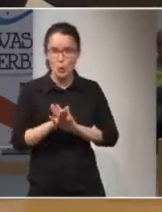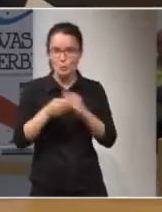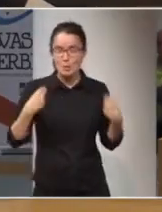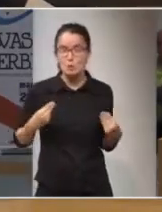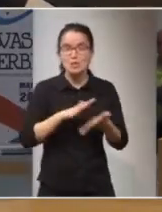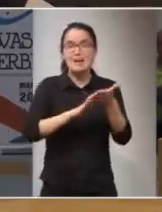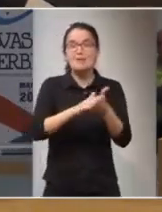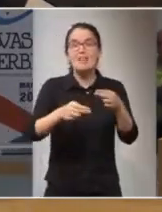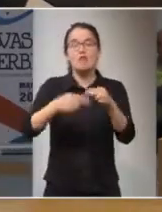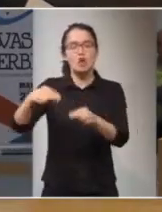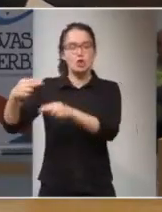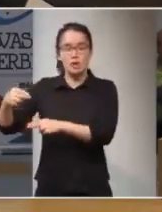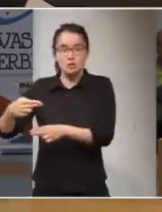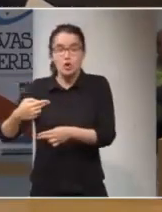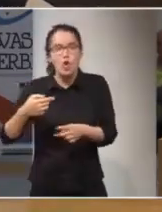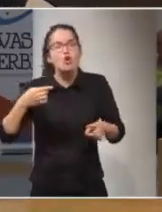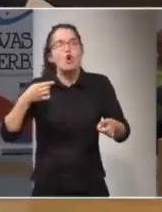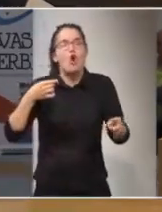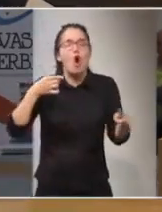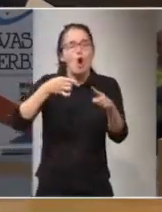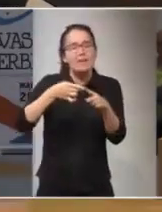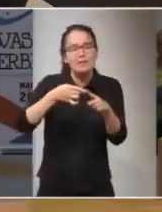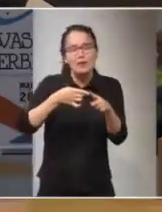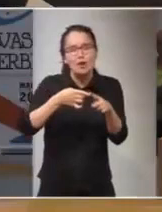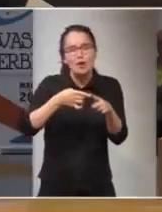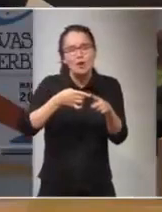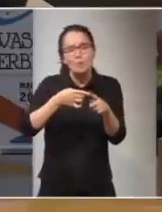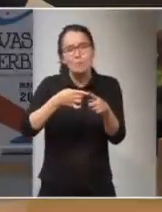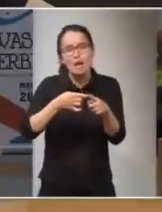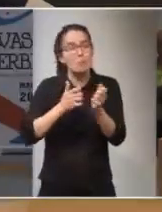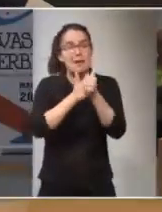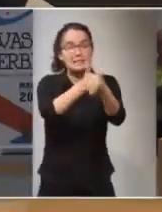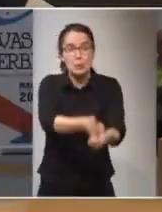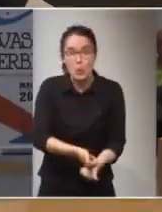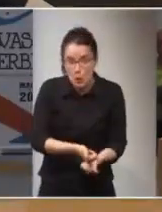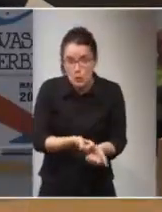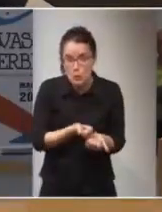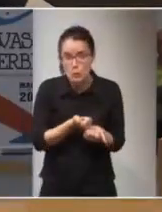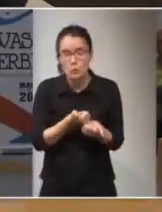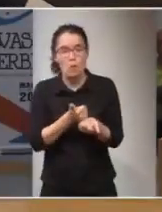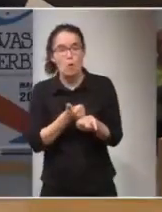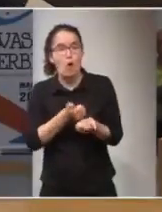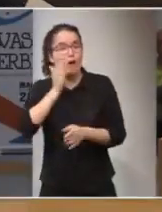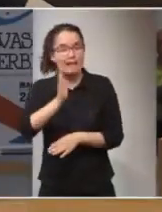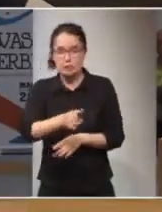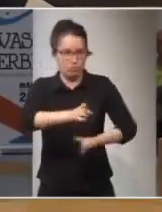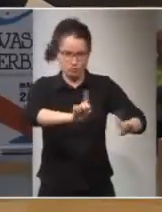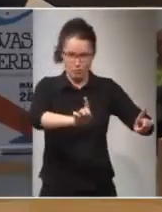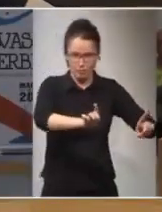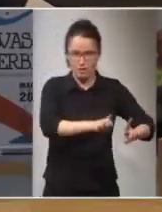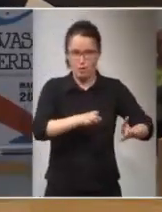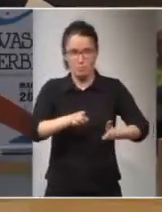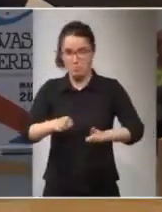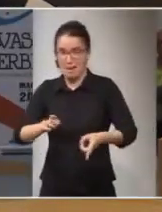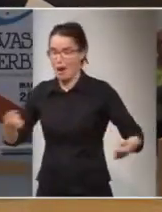fronteras no para generar una persecución y un castigo, sino para lo